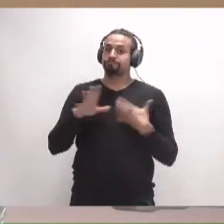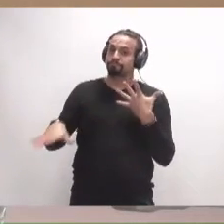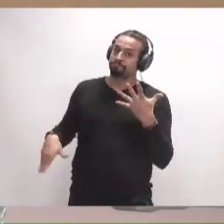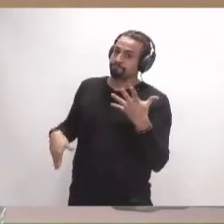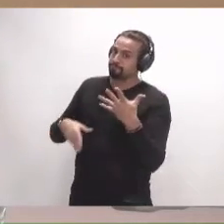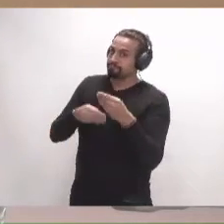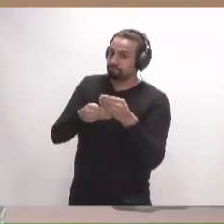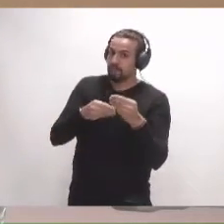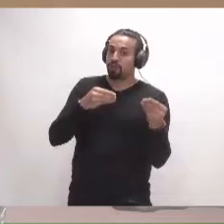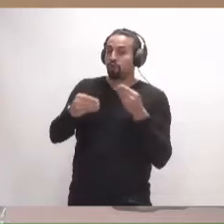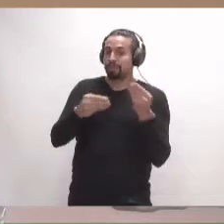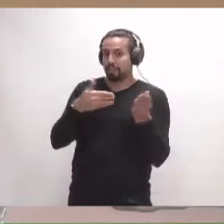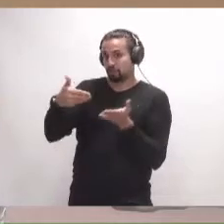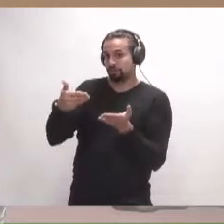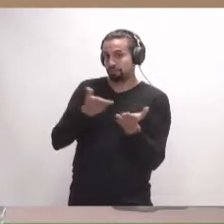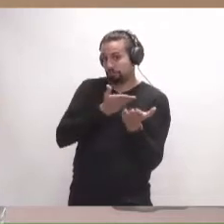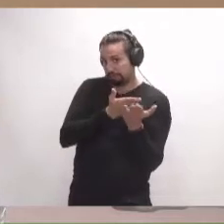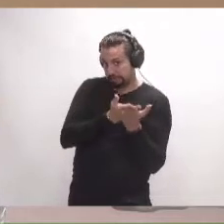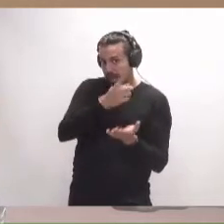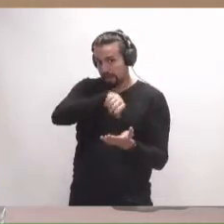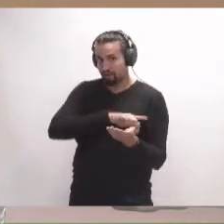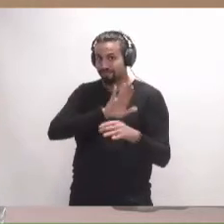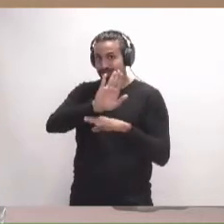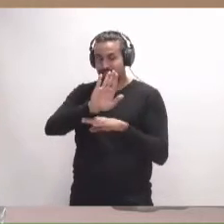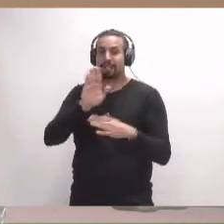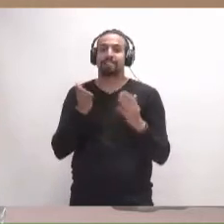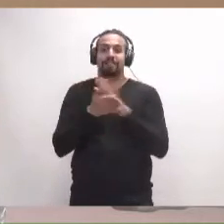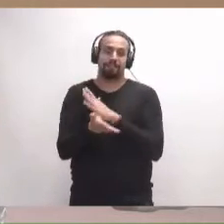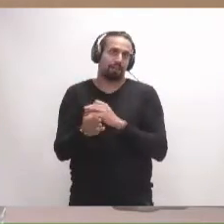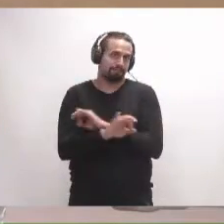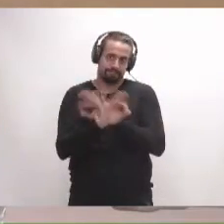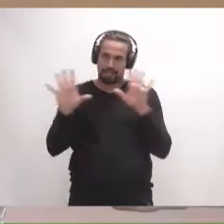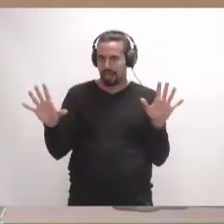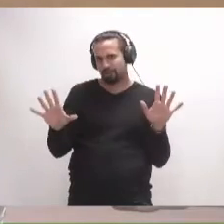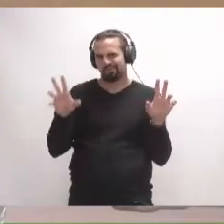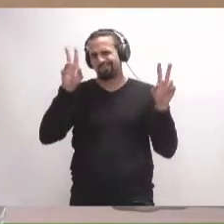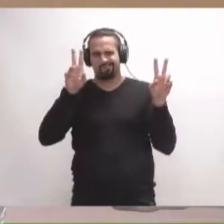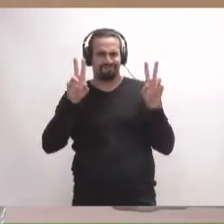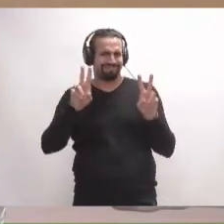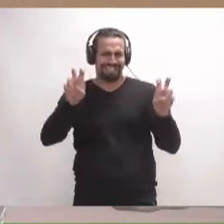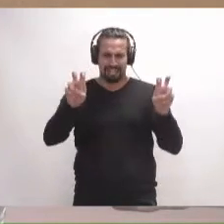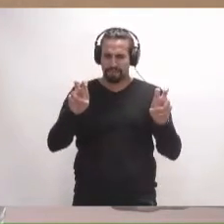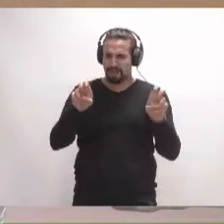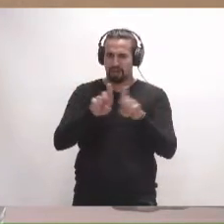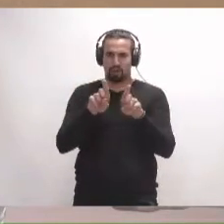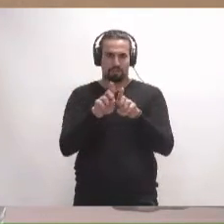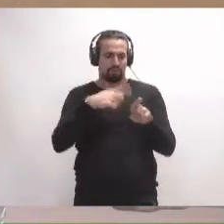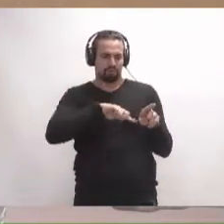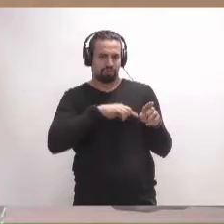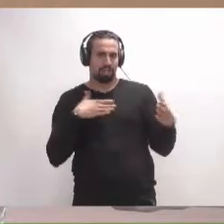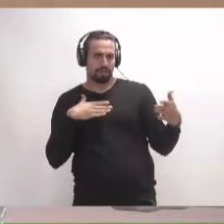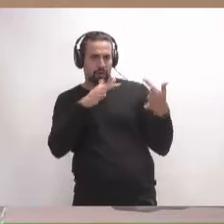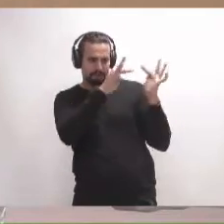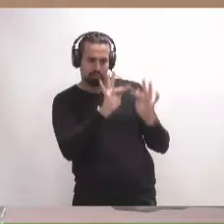documentación solicitada. Por lo tanto, bueno, pues se pone de manifiesto que esto no es una cuestión de poner palos en las ruedas al